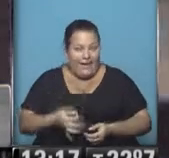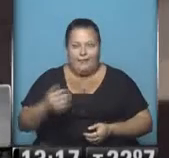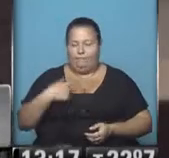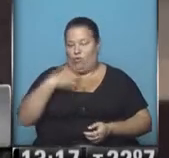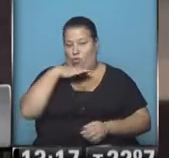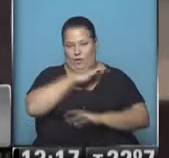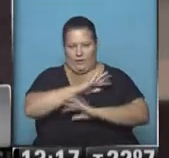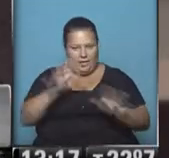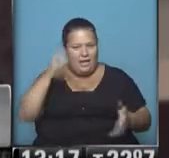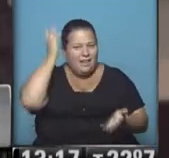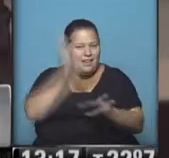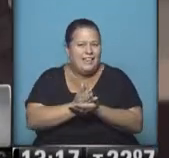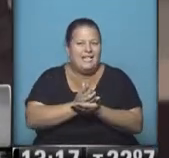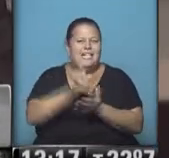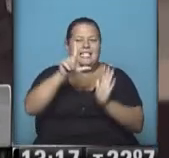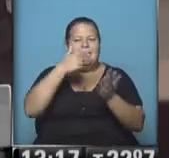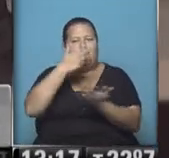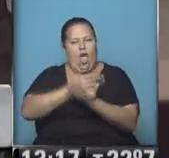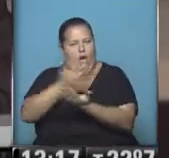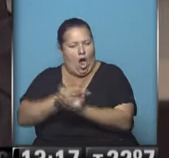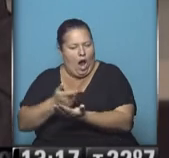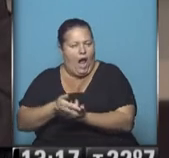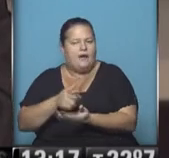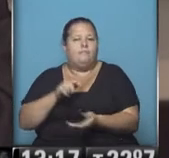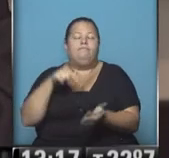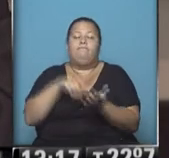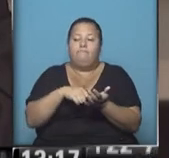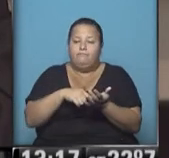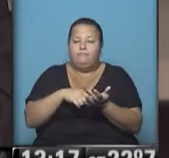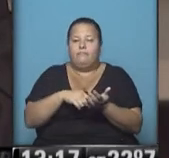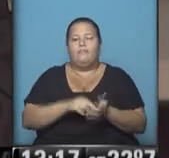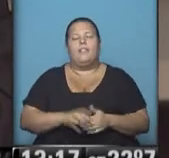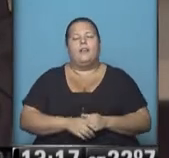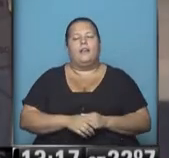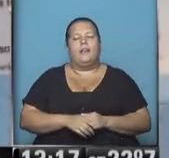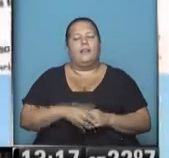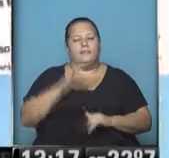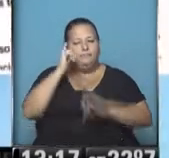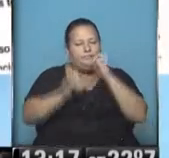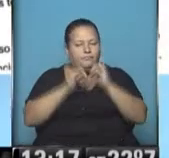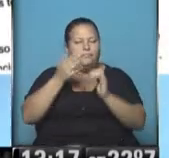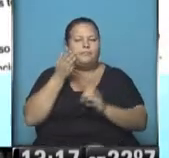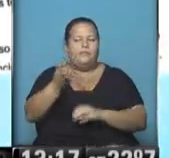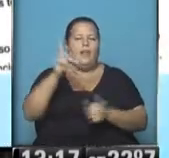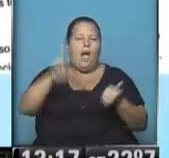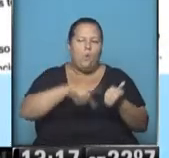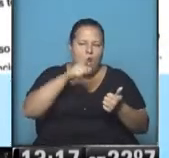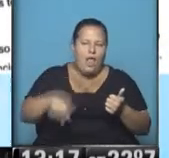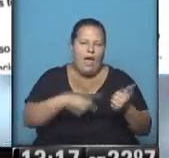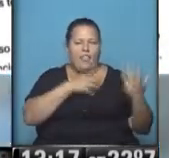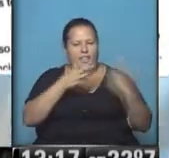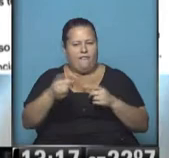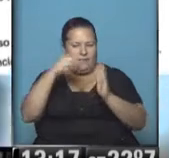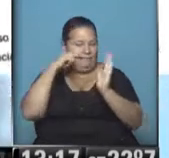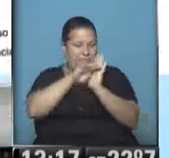lo puedo entender. Es un fallo de siete carillas, donde se van despejando algunos pedidos de nulidades, de la defensa,